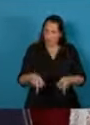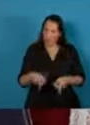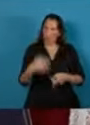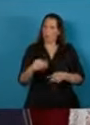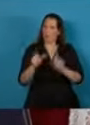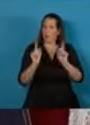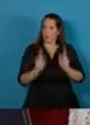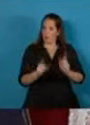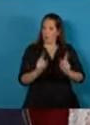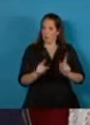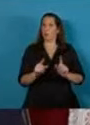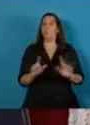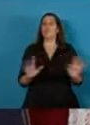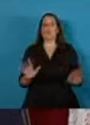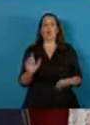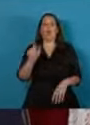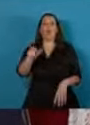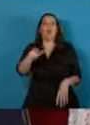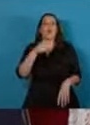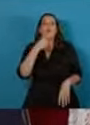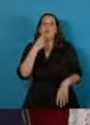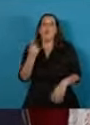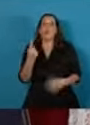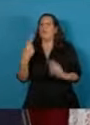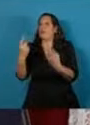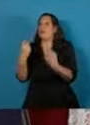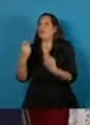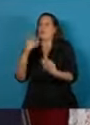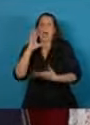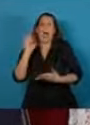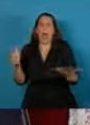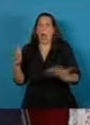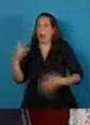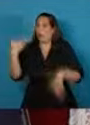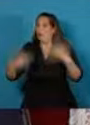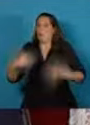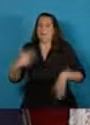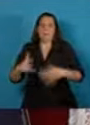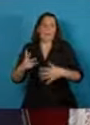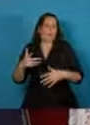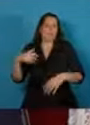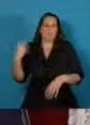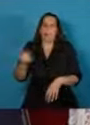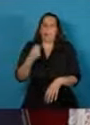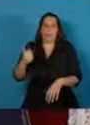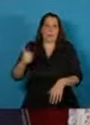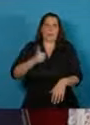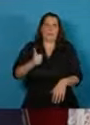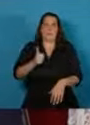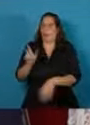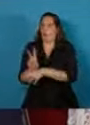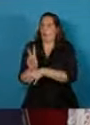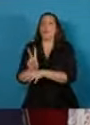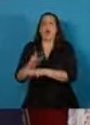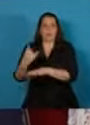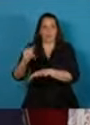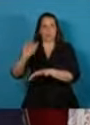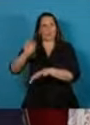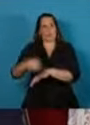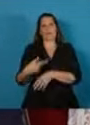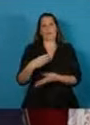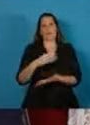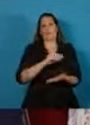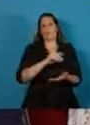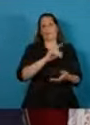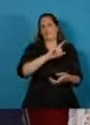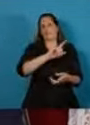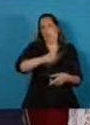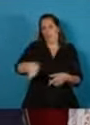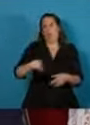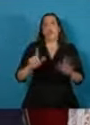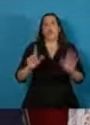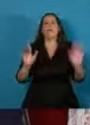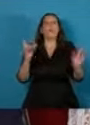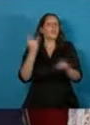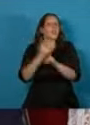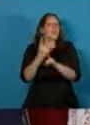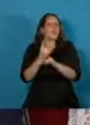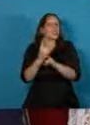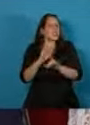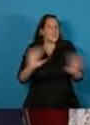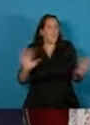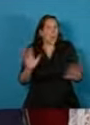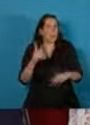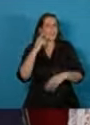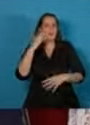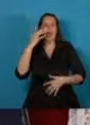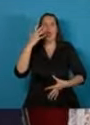sólo cuando necesidades estrictísimas de defensa y seguridad lo exijan y siempre con el máximo nivel de